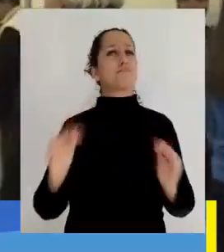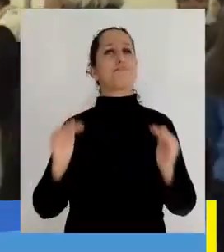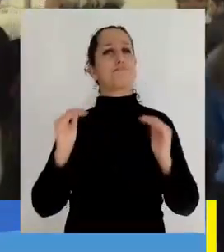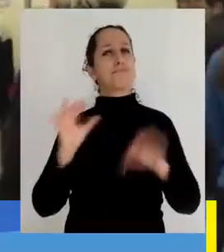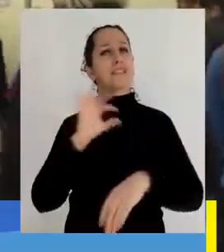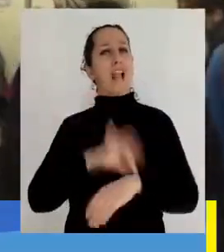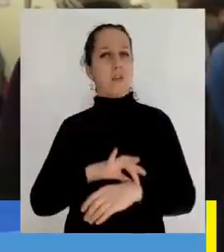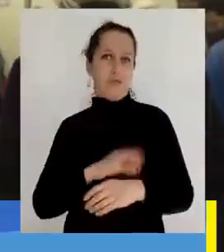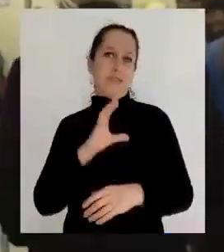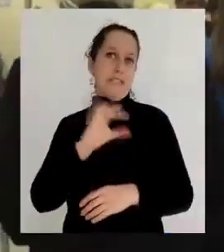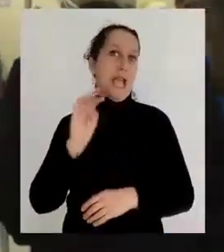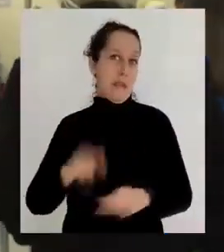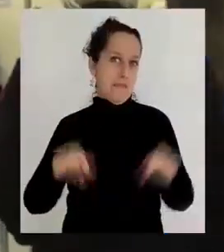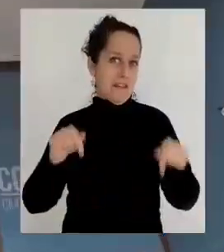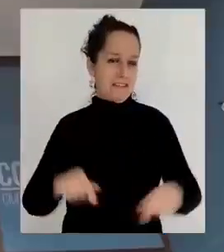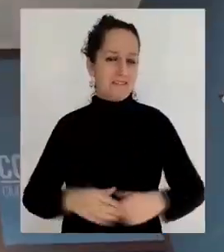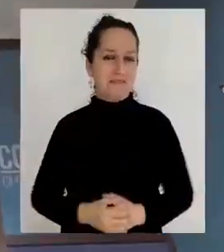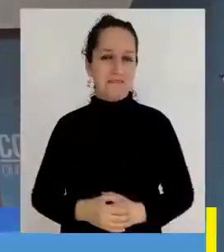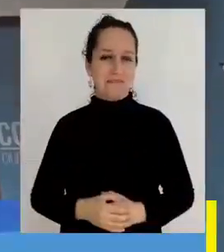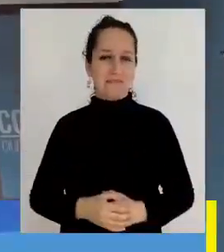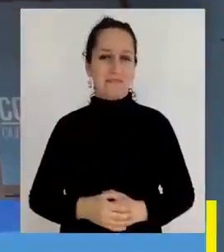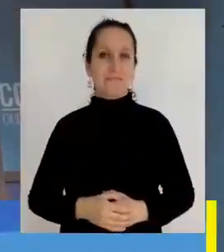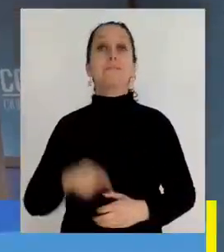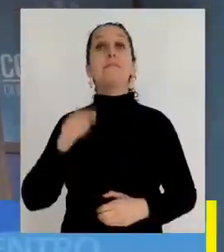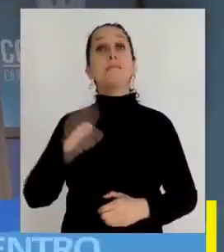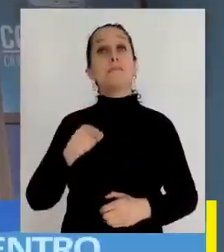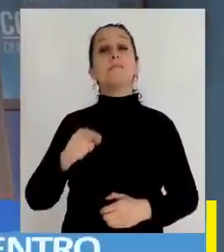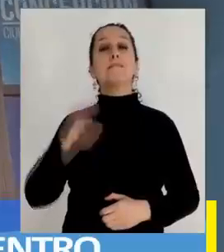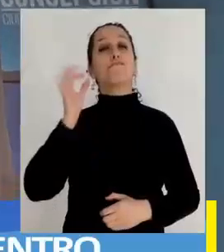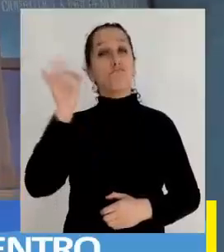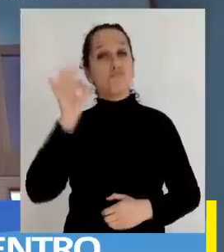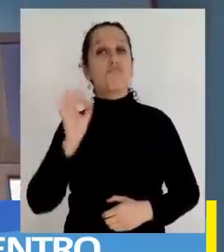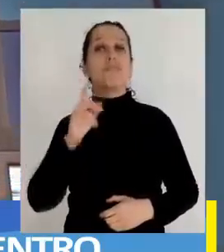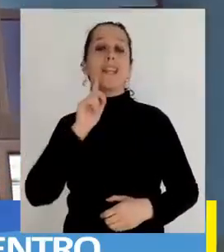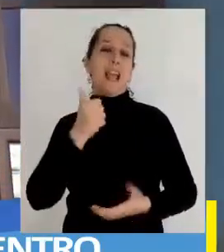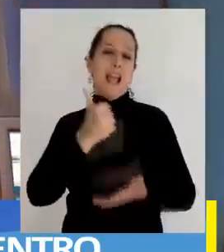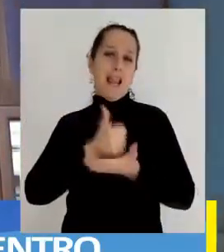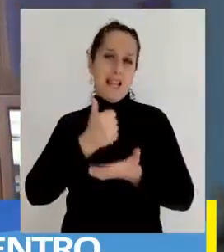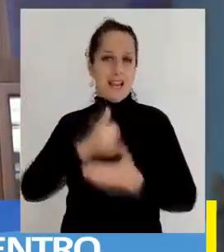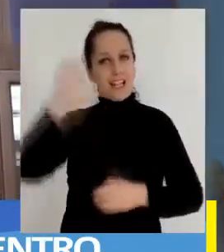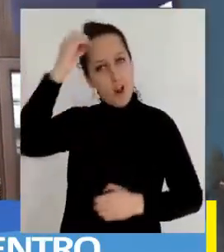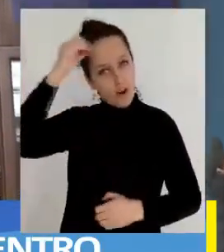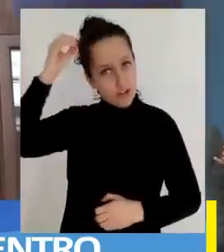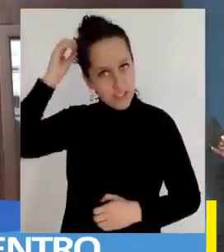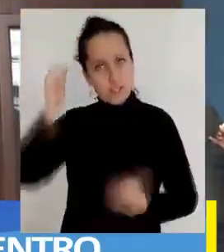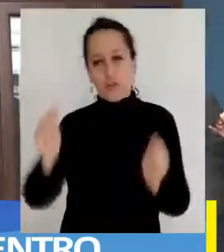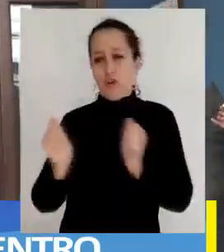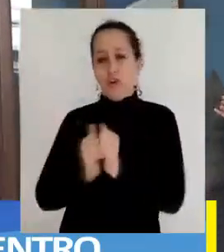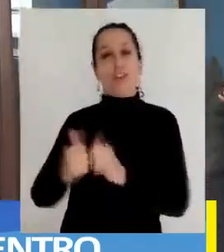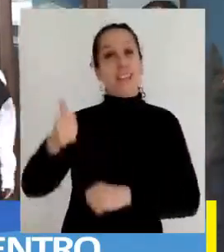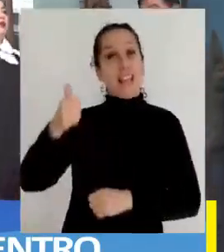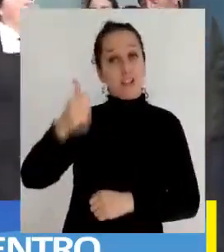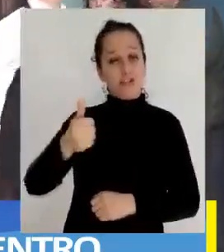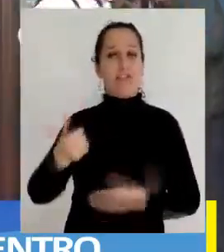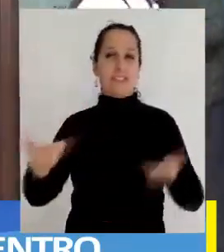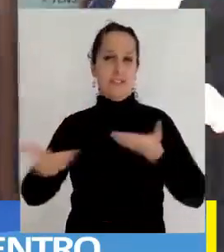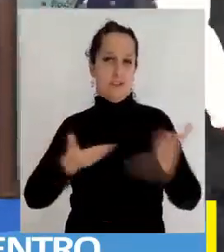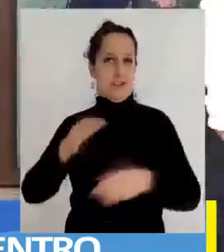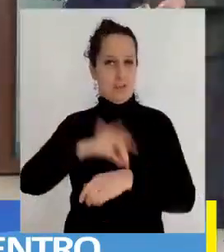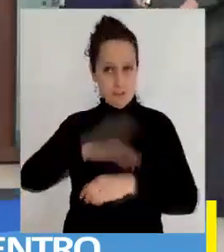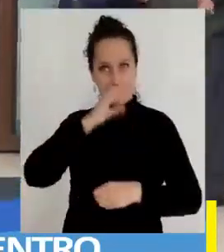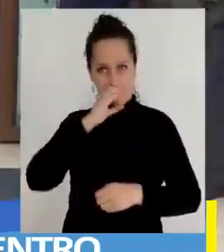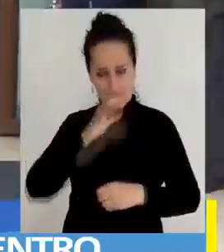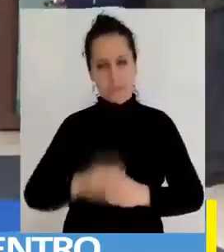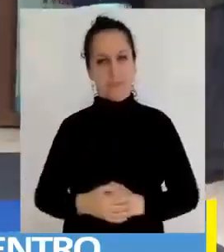tener un centro de salud como el centro de Lorenzo Arenas. La actividad fue encabezada por el alcalde Álvaro Ortiz Vera, con el director del